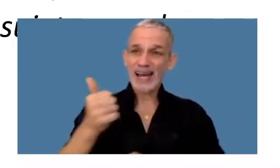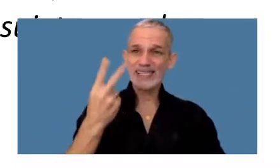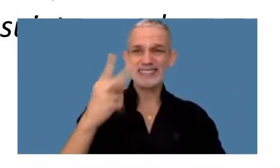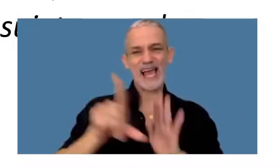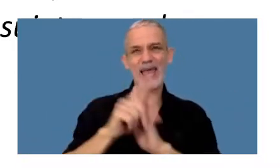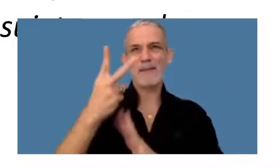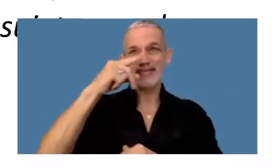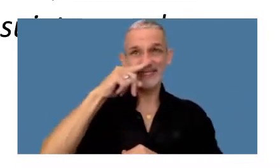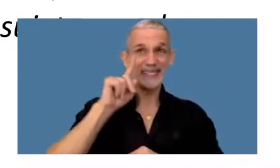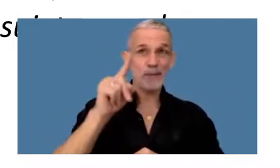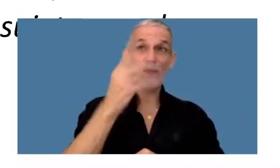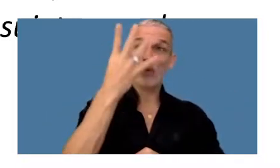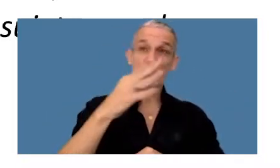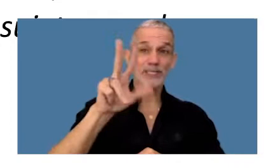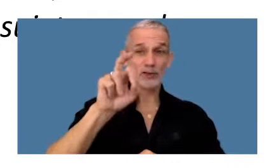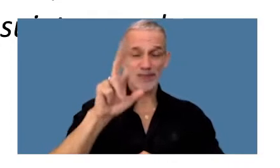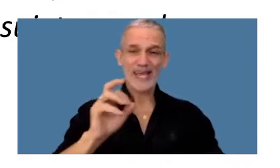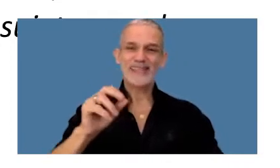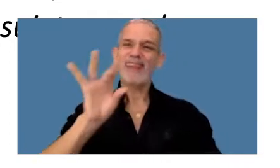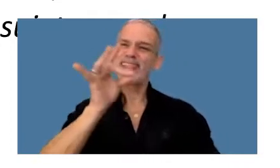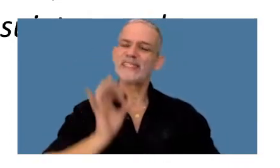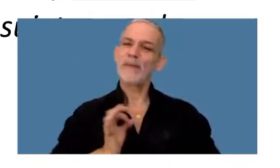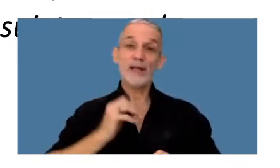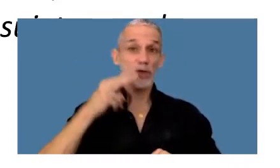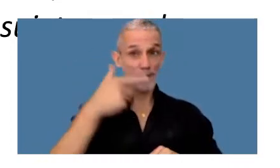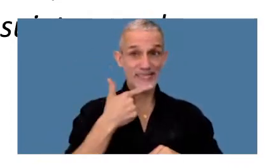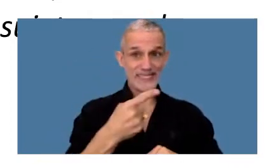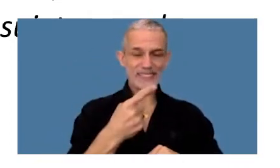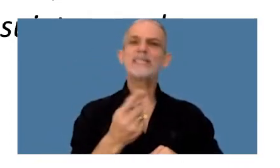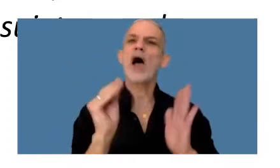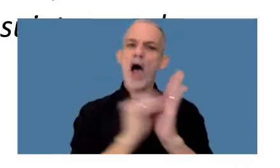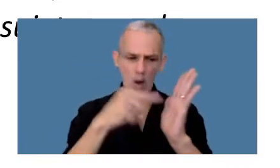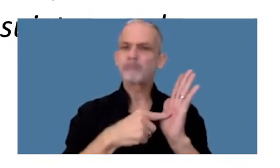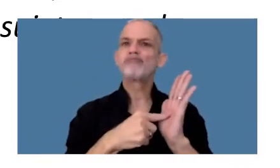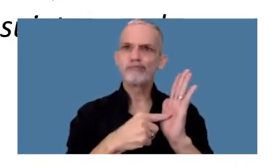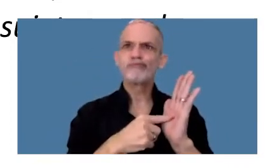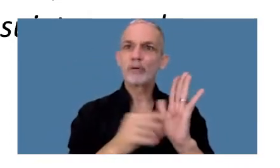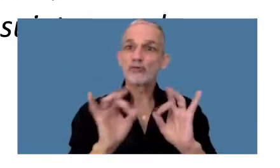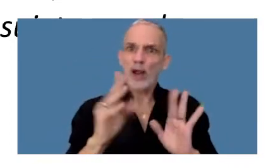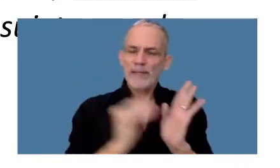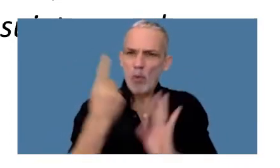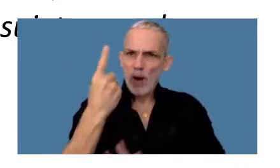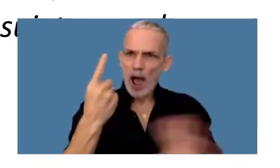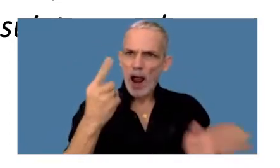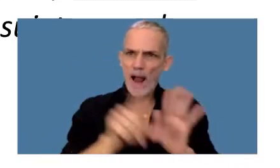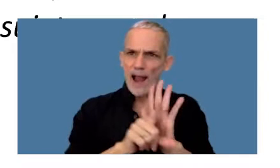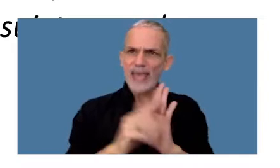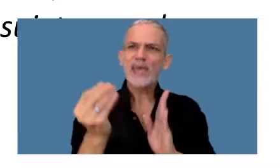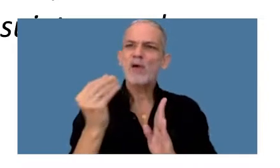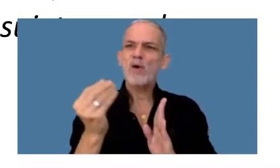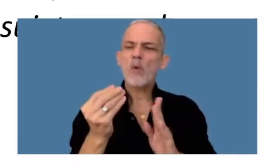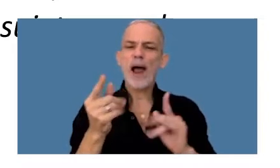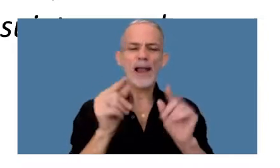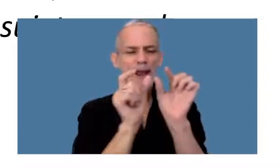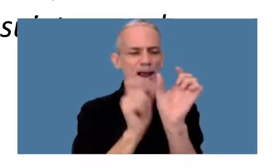.430 de diciembre de 2017 mencionaría estos activos y específicamente lo hace con la